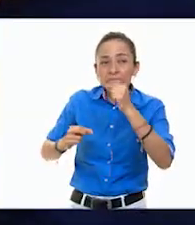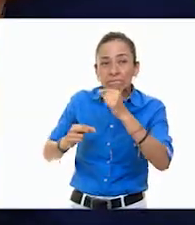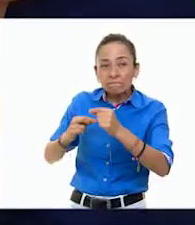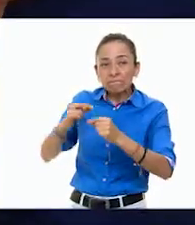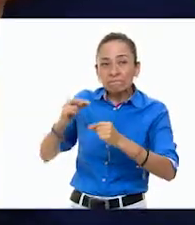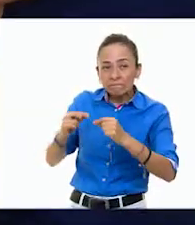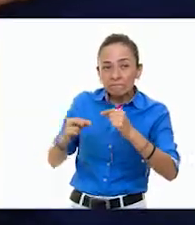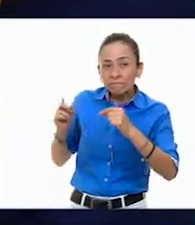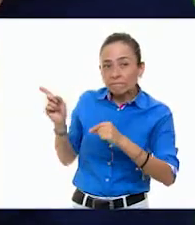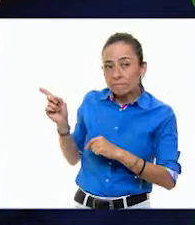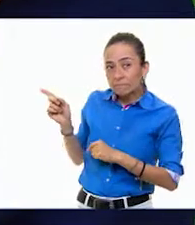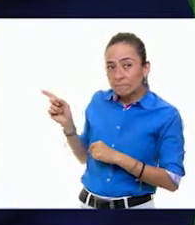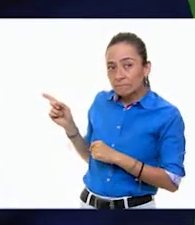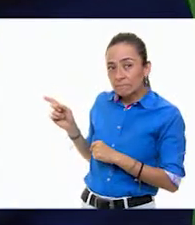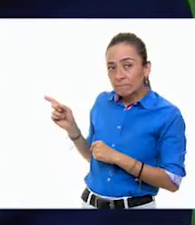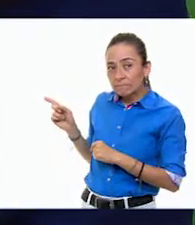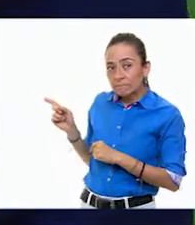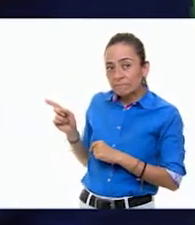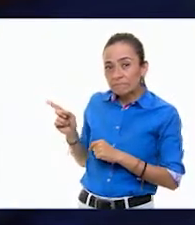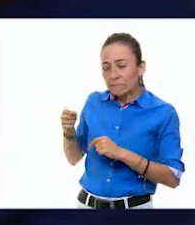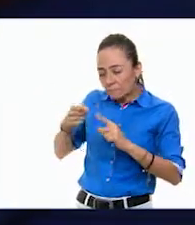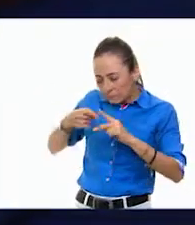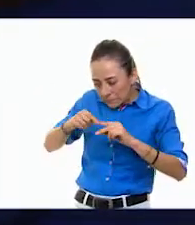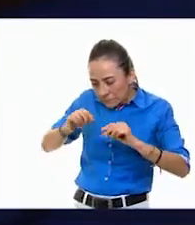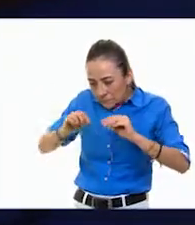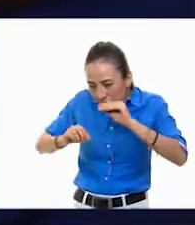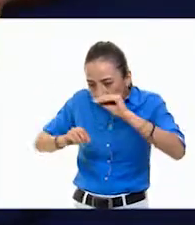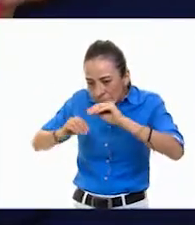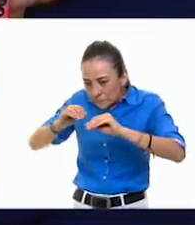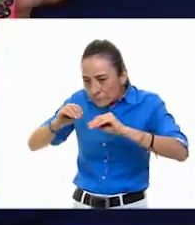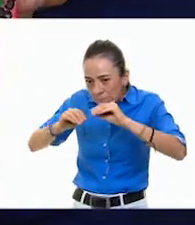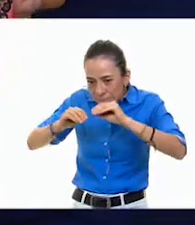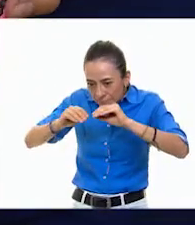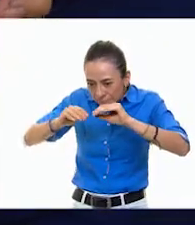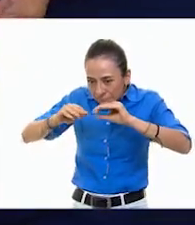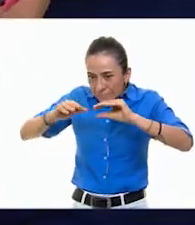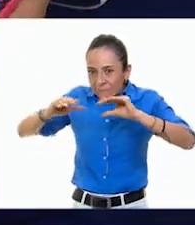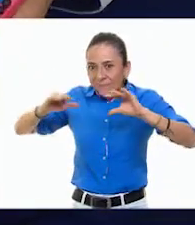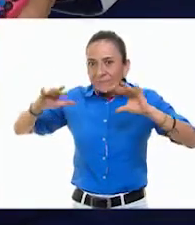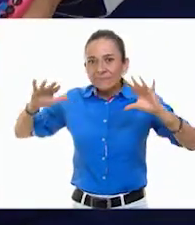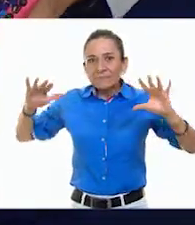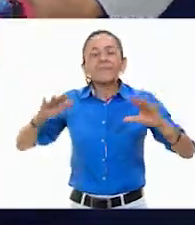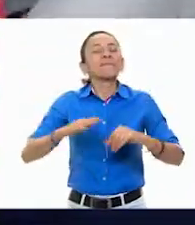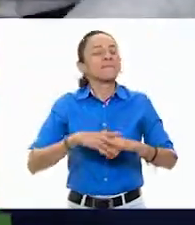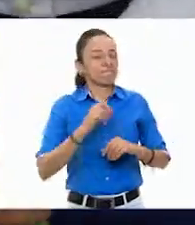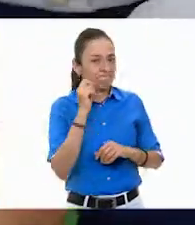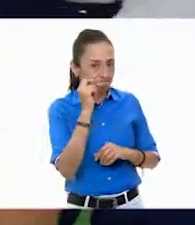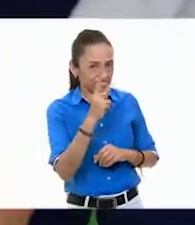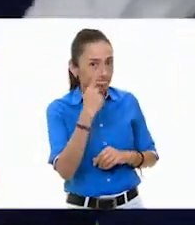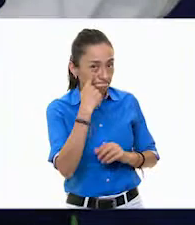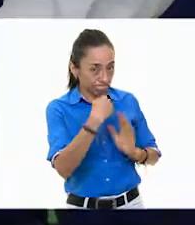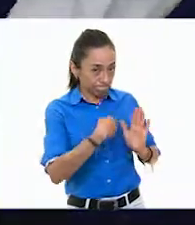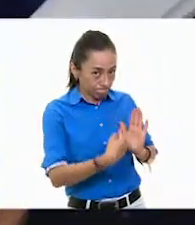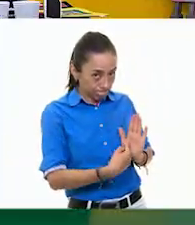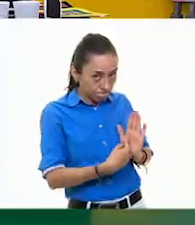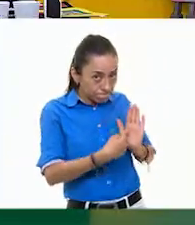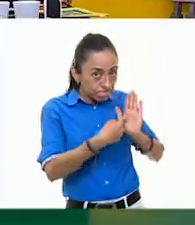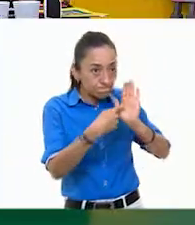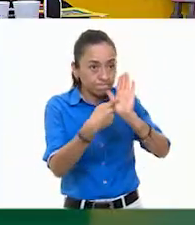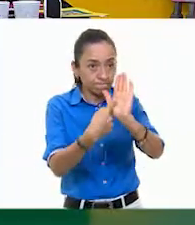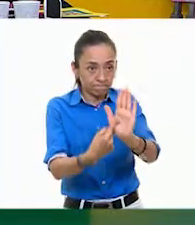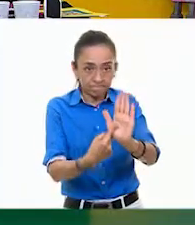montando. Aquí igual vamos empezando hasta llegar al final. a hacerlo. Bueno, voy a mostrar aquí que